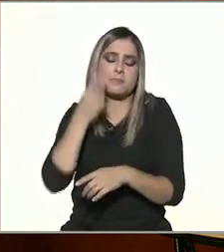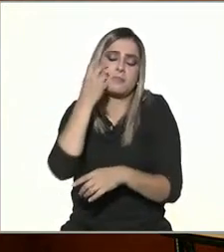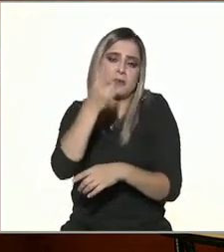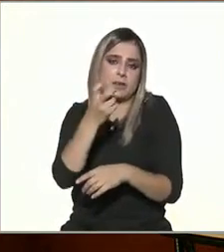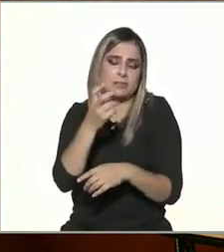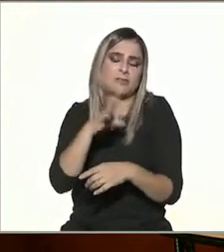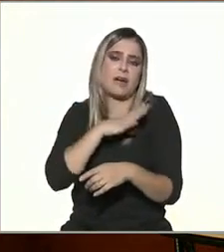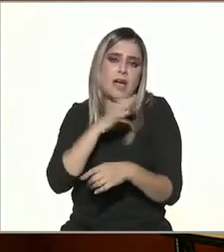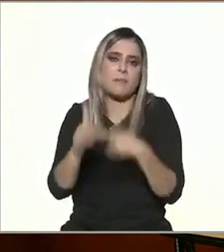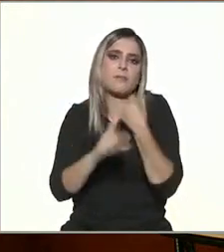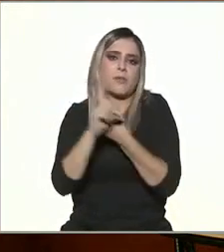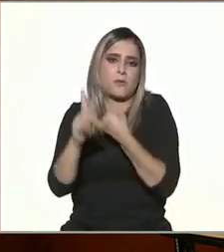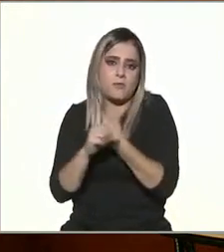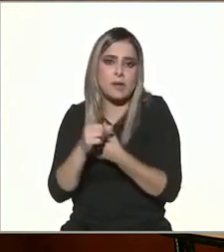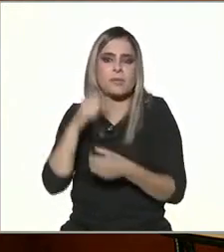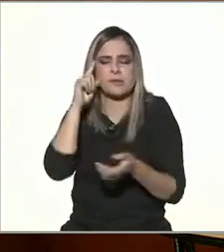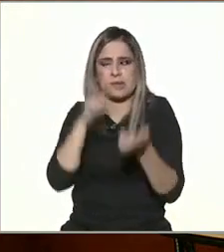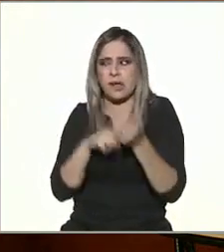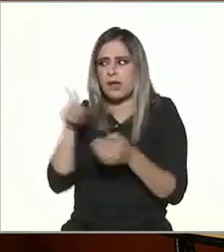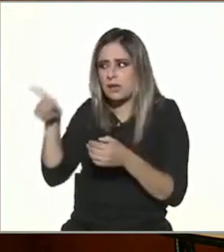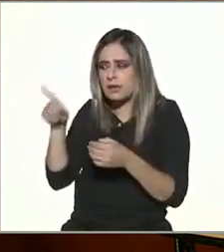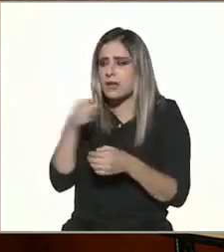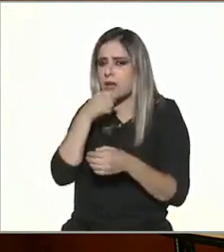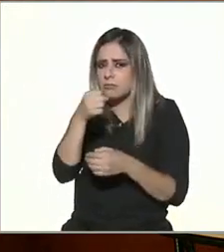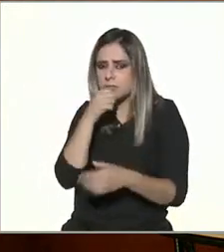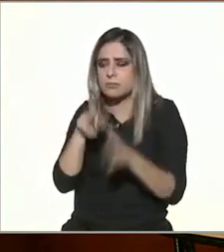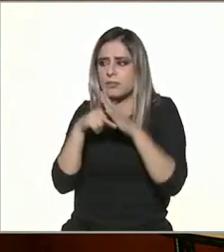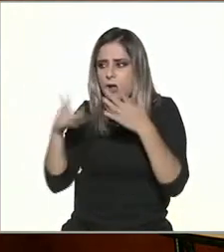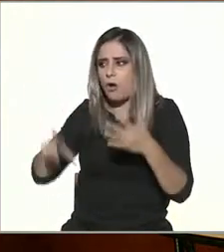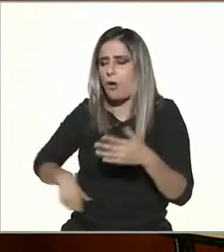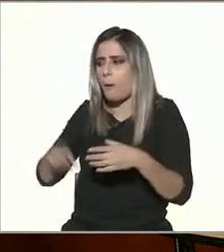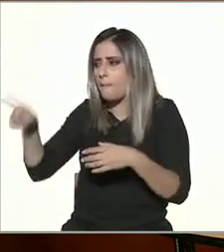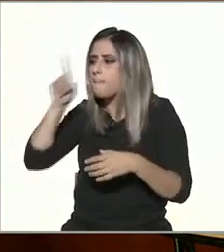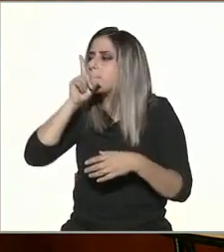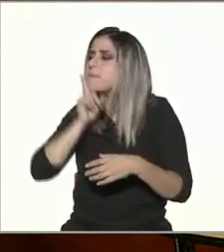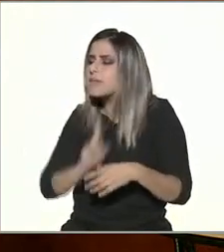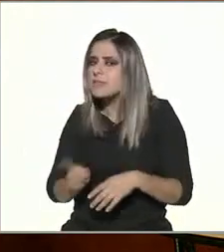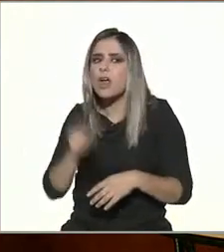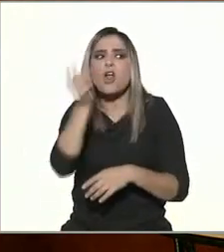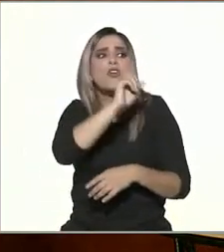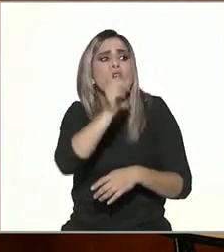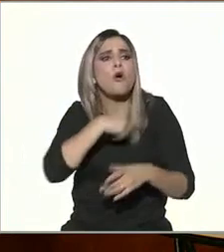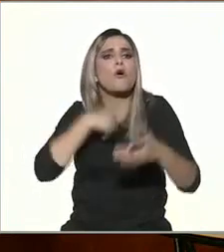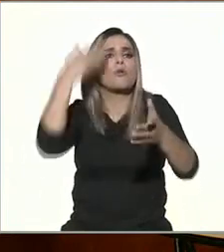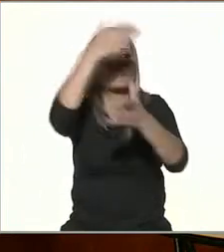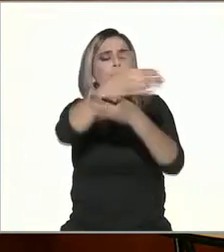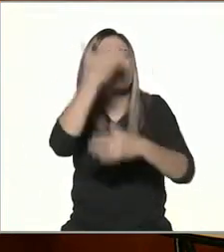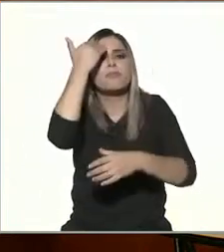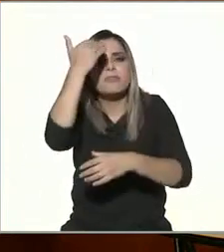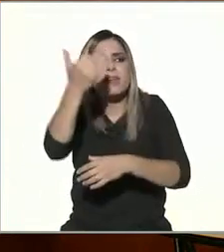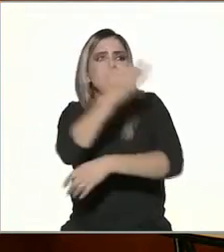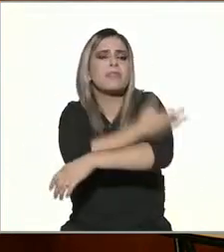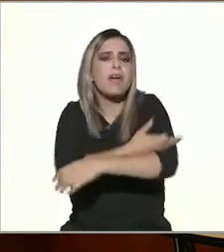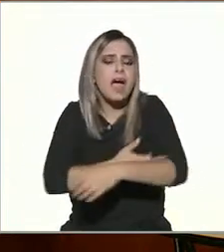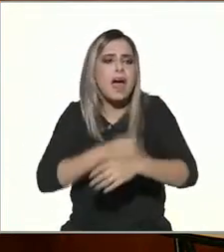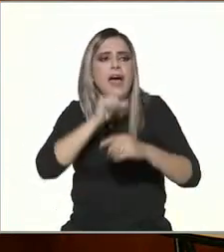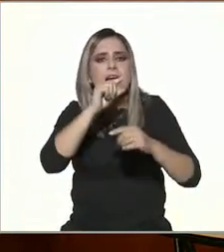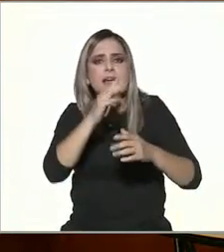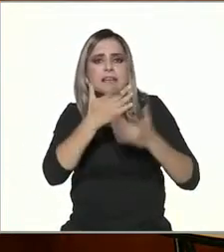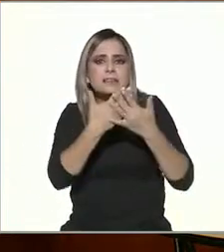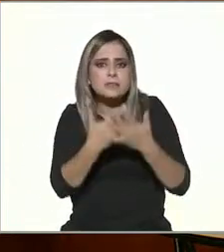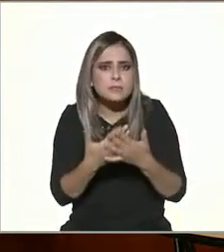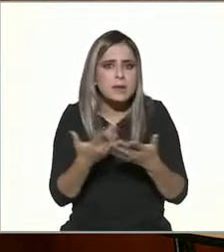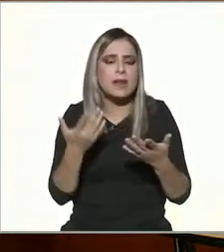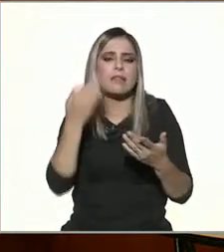de credibilidad y decir, es que ellos me están mintiendo y empiezan a crear estas realidades alternas, ¿no?, o paralelas, que generan, pues, estas